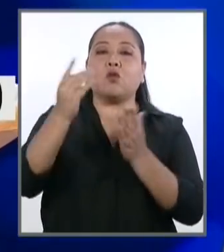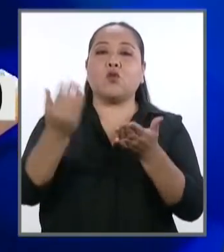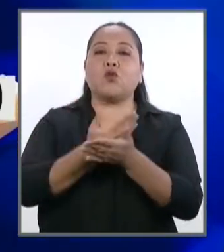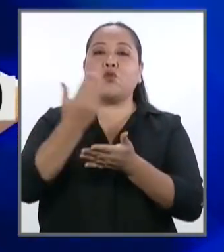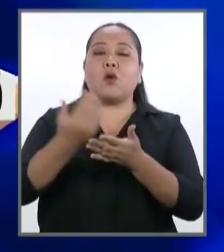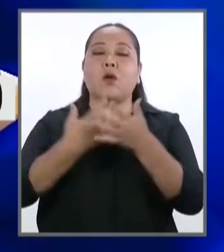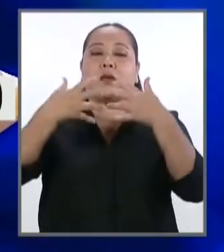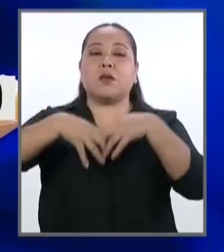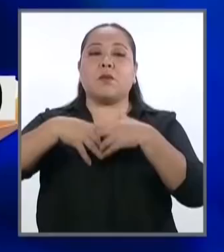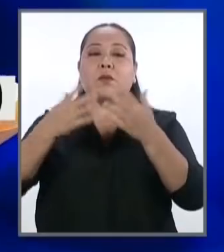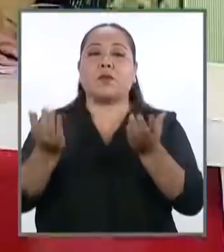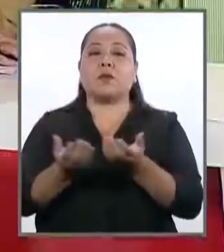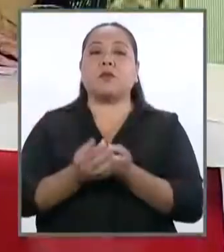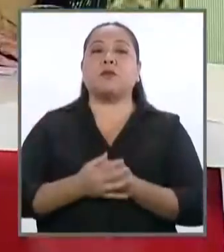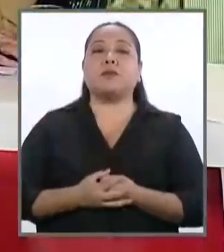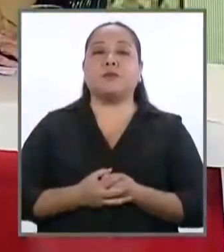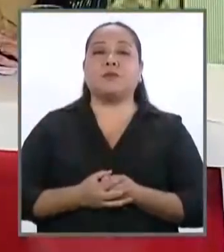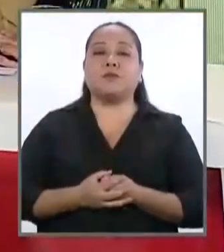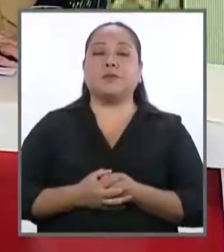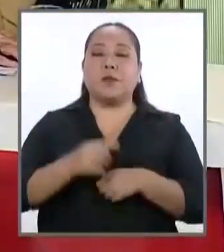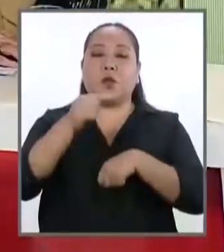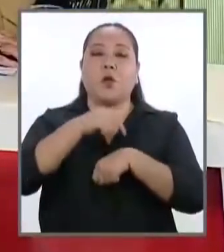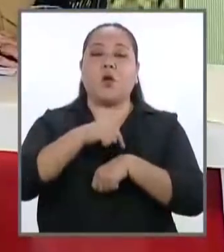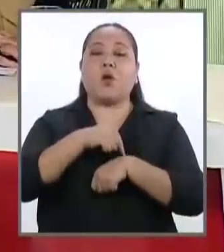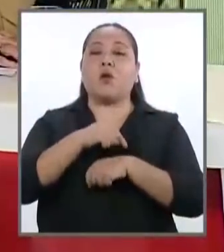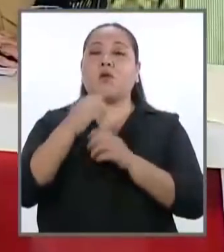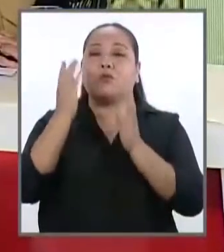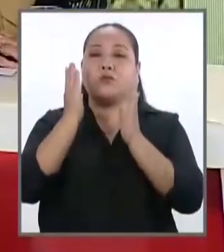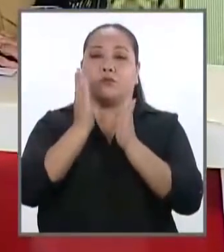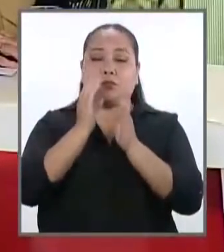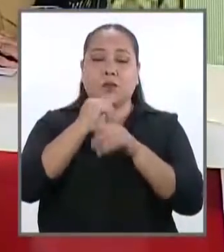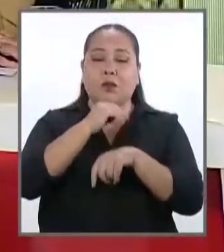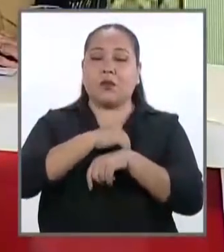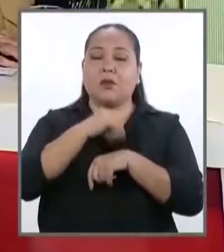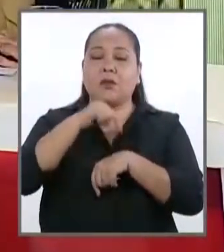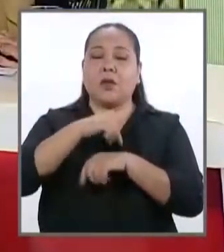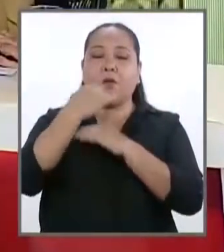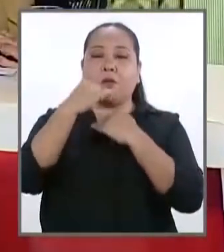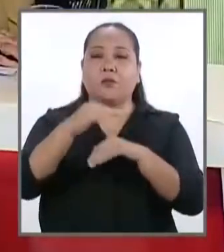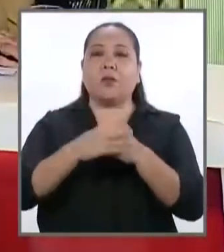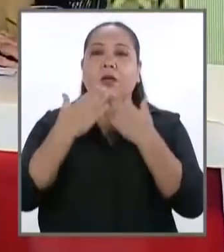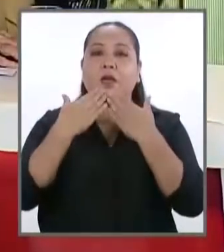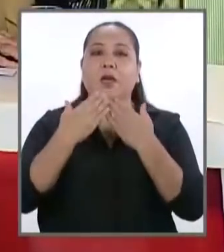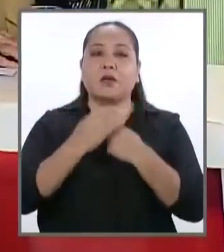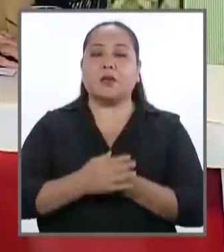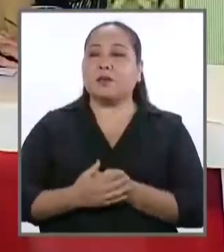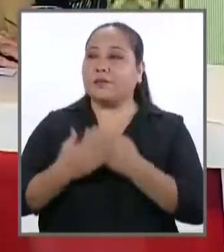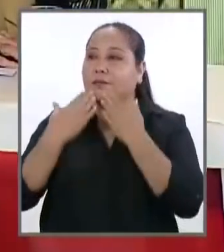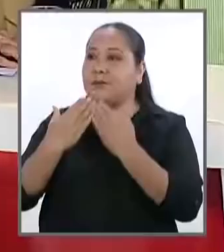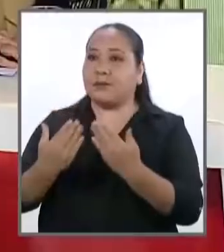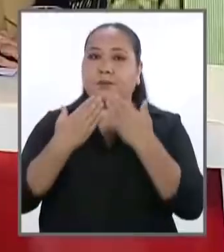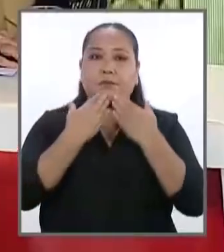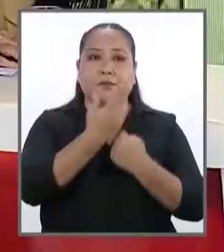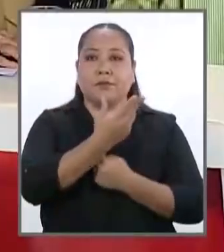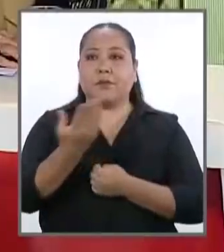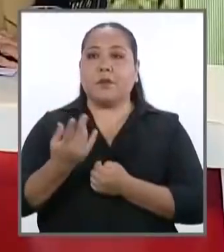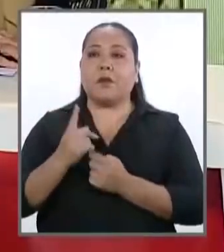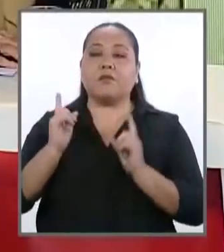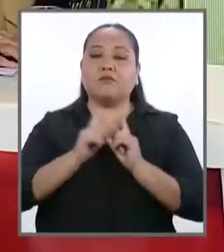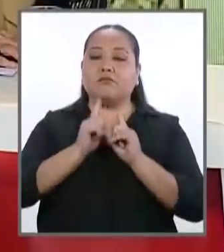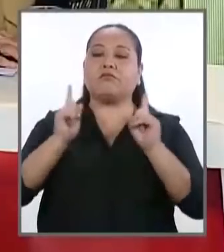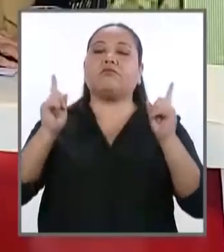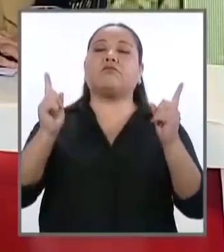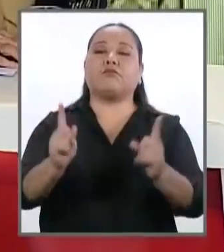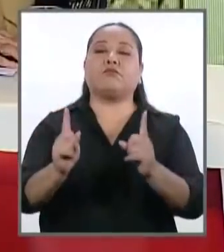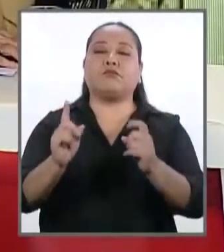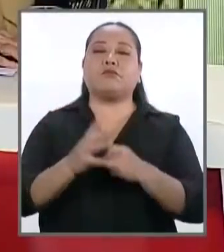emprendimientos empresariales. Minuto cumplido, candidato. Muchísimas gracias. El agradecimiento a ambos para que regresen a